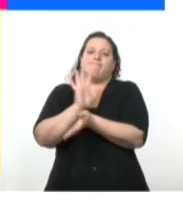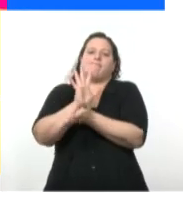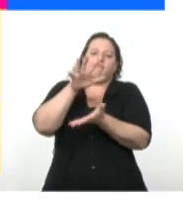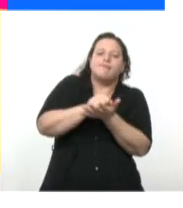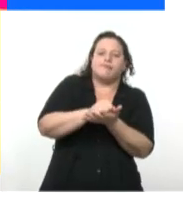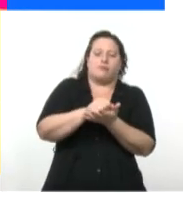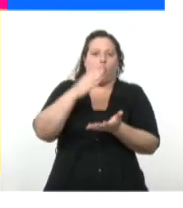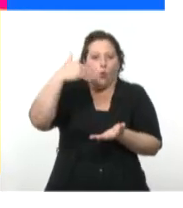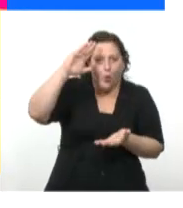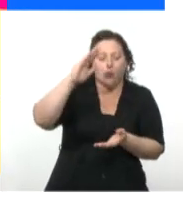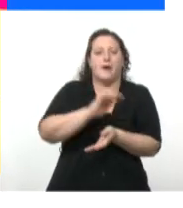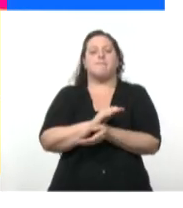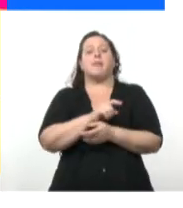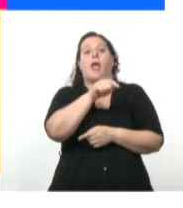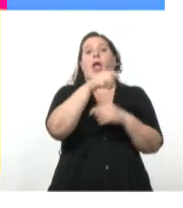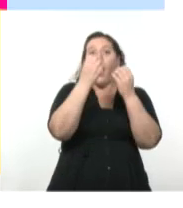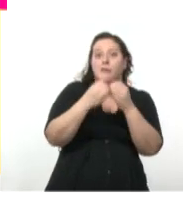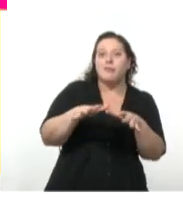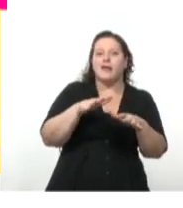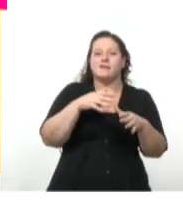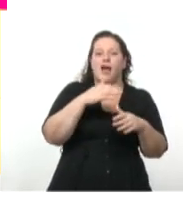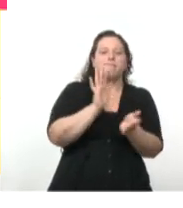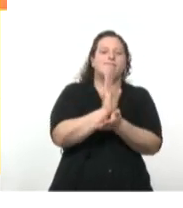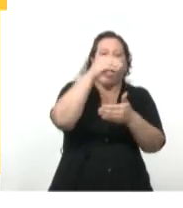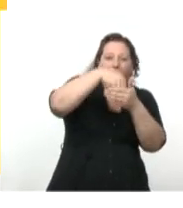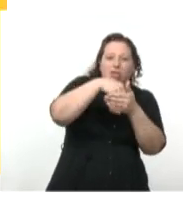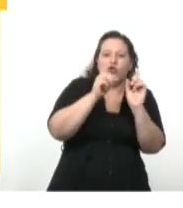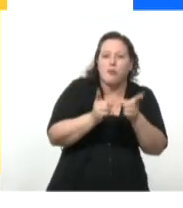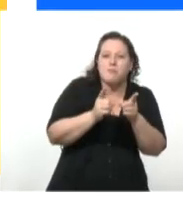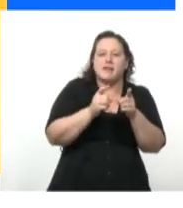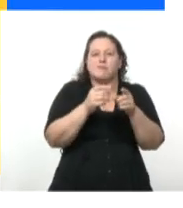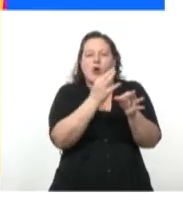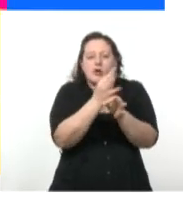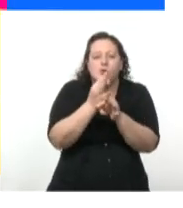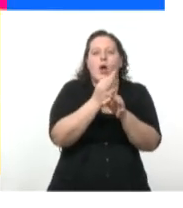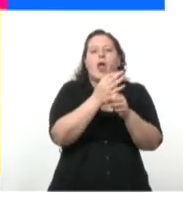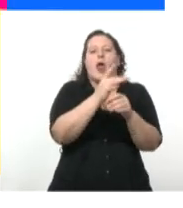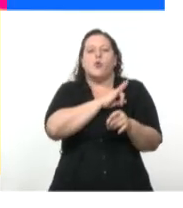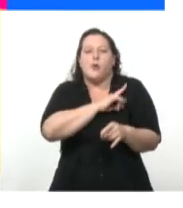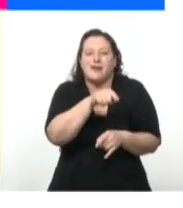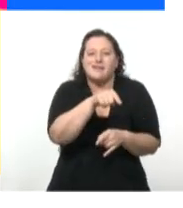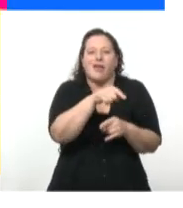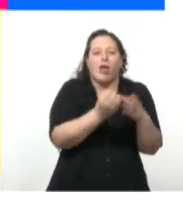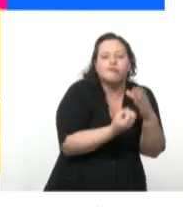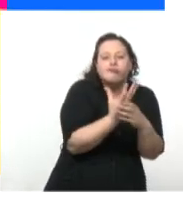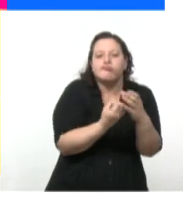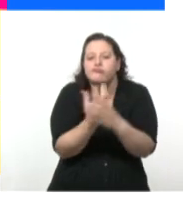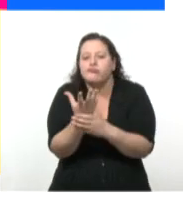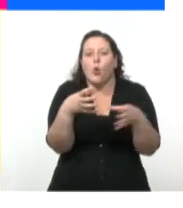estudiantiles. Y en 1945, ingresa a la universidad un joven que cambiará el curso de la historia.